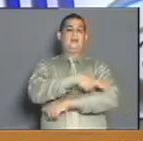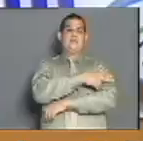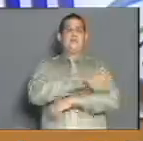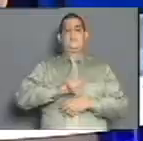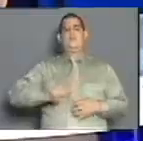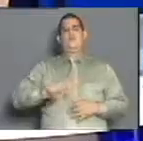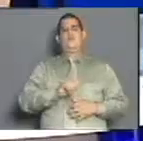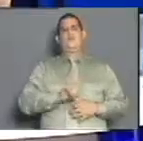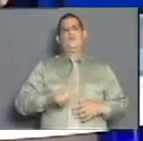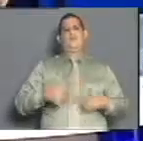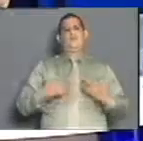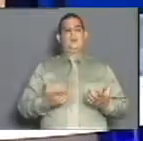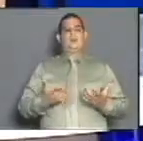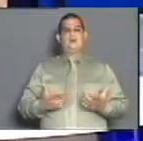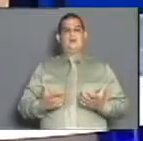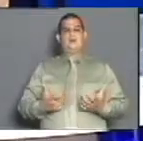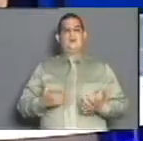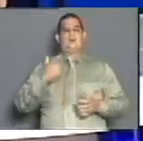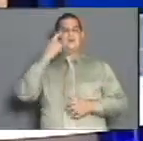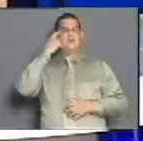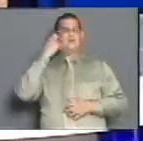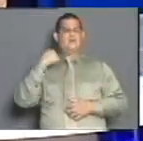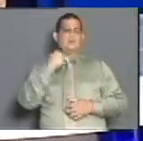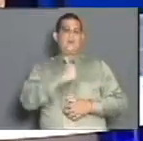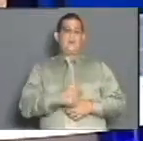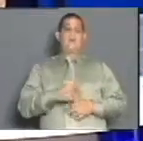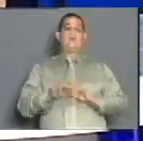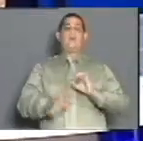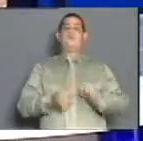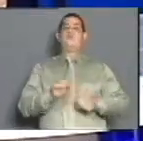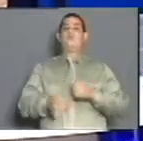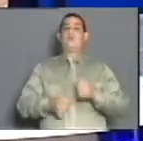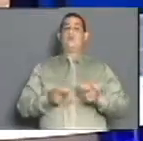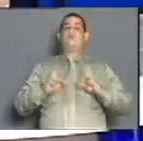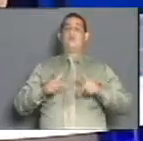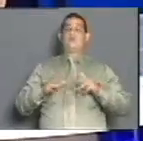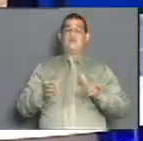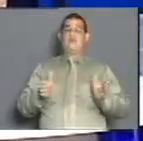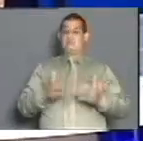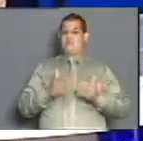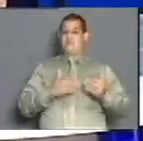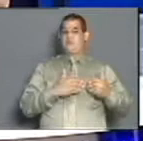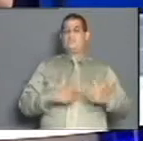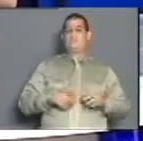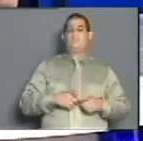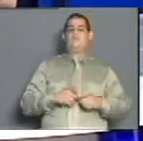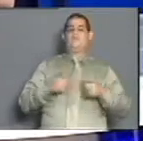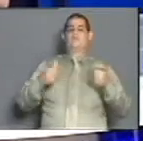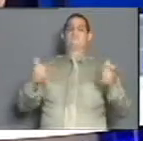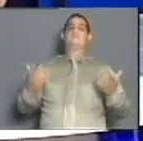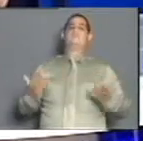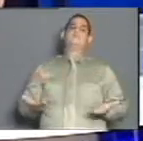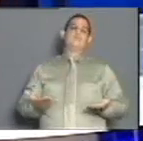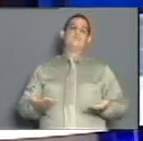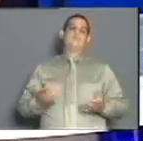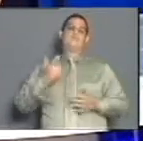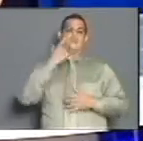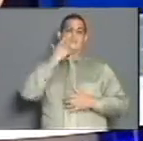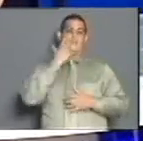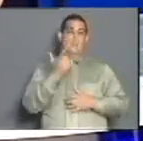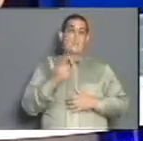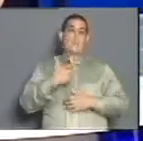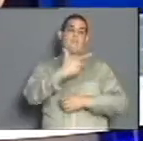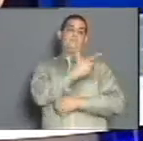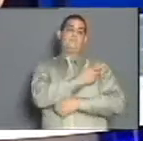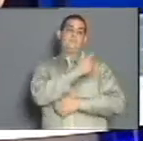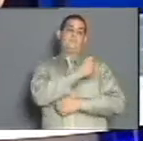situación. China ya está tomando medidas con restricciones porque ya hay incremento. Y sin embargo, ustedes empezaron a